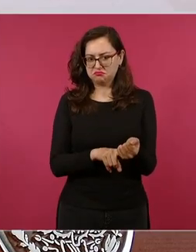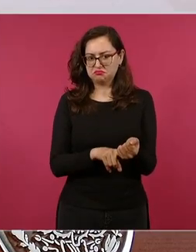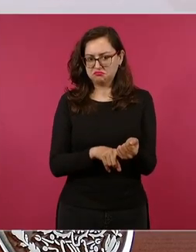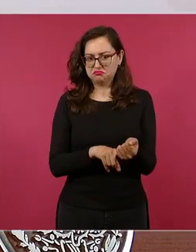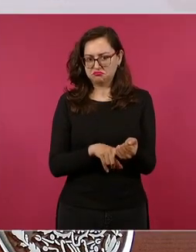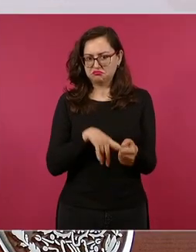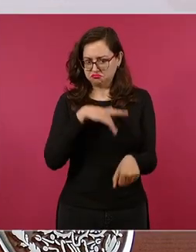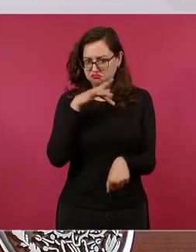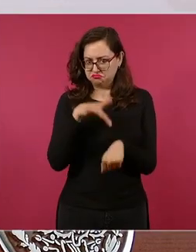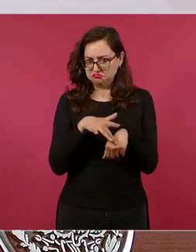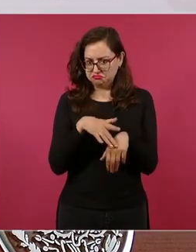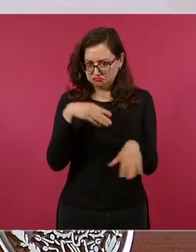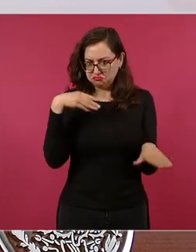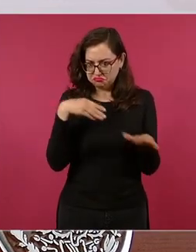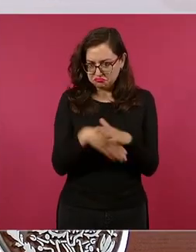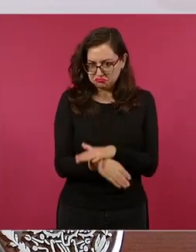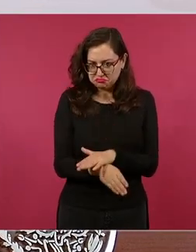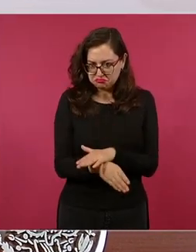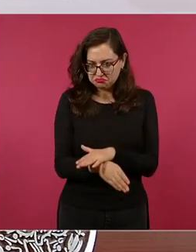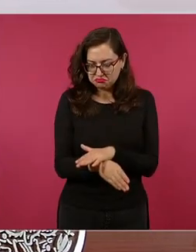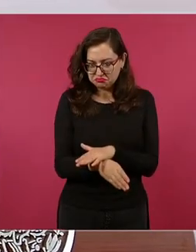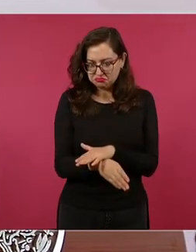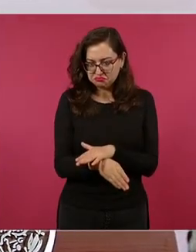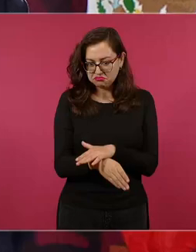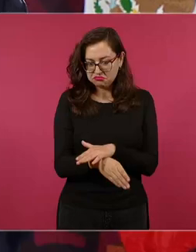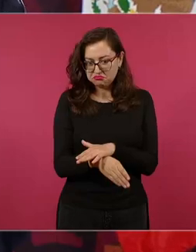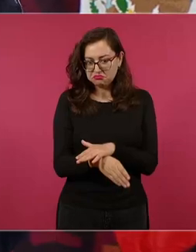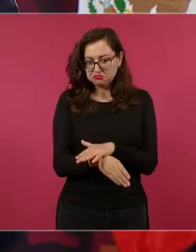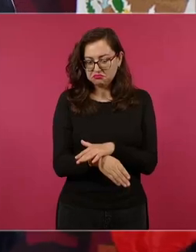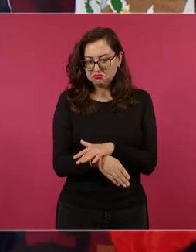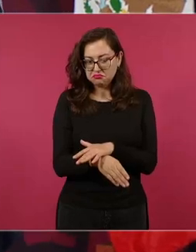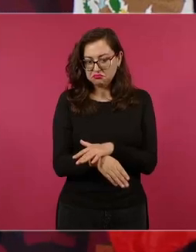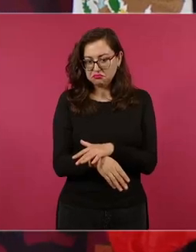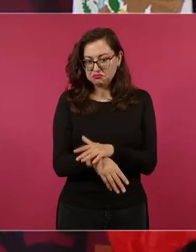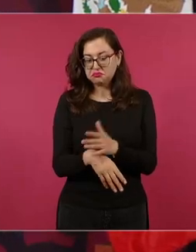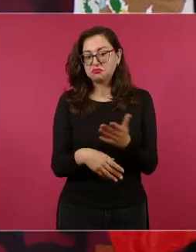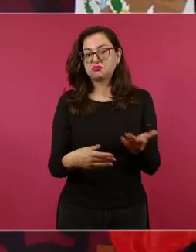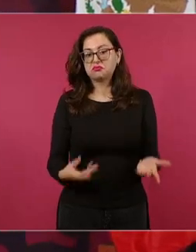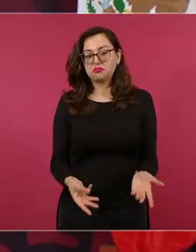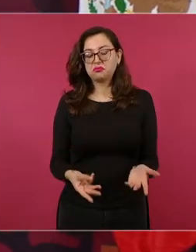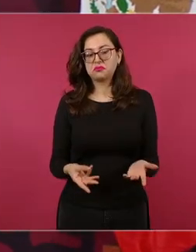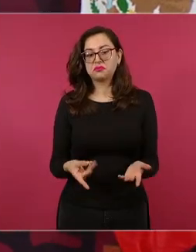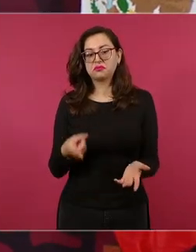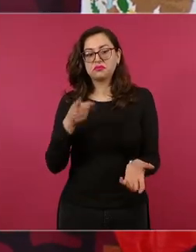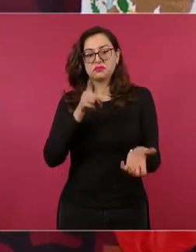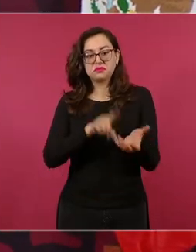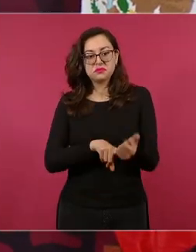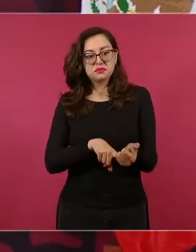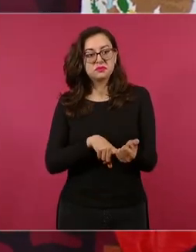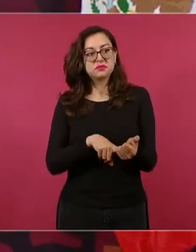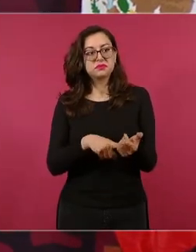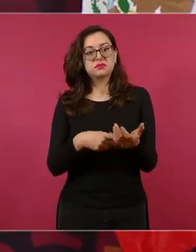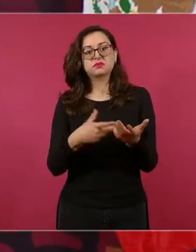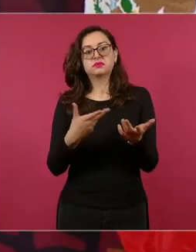y van a escuchar a gente que